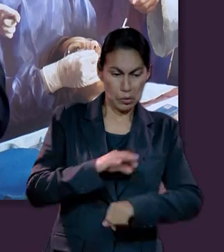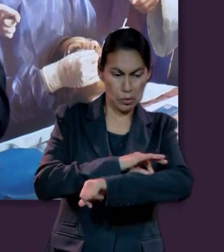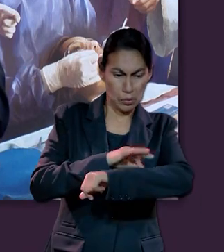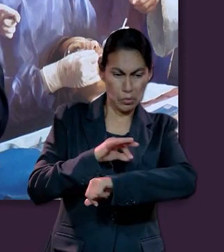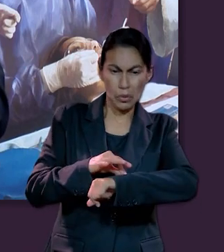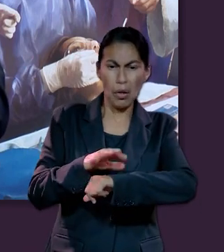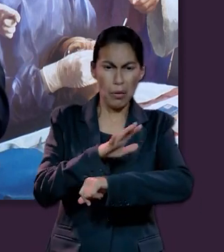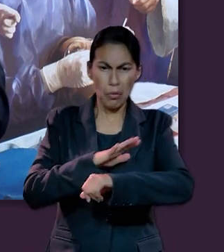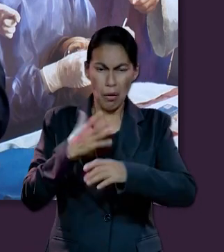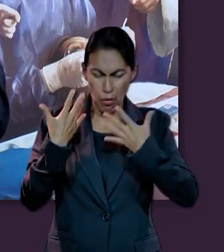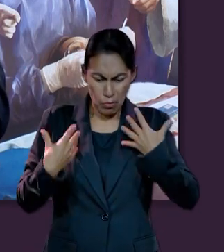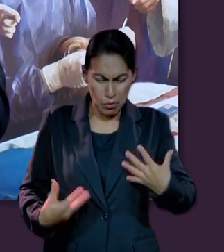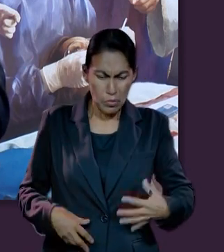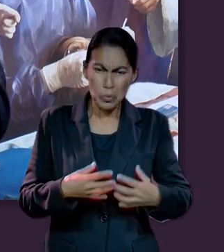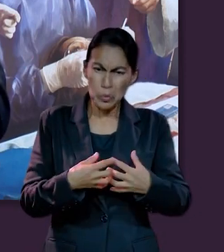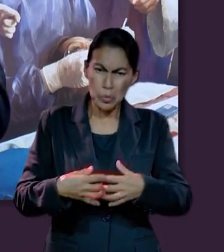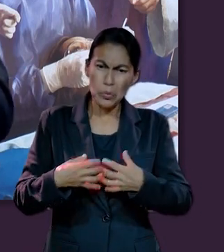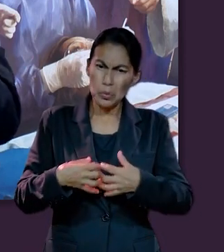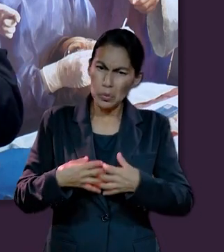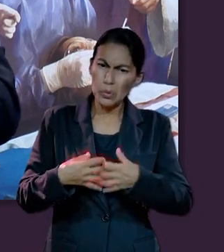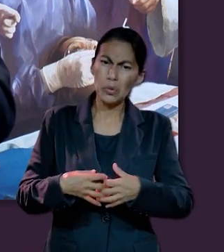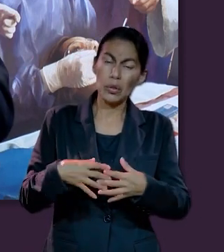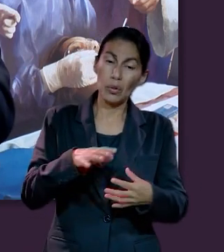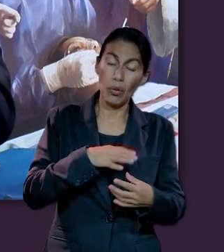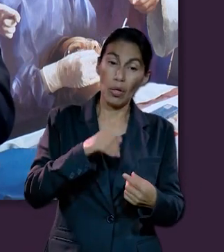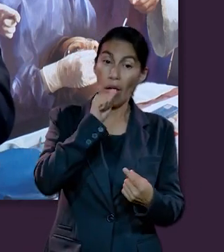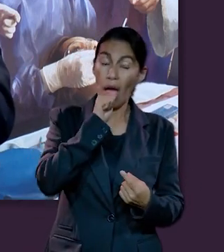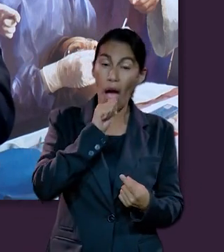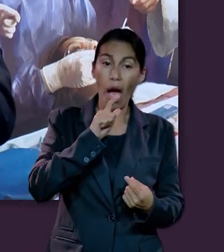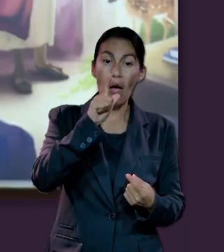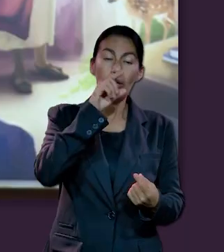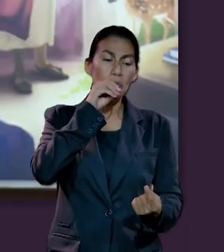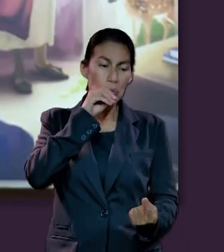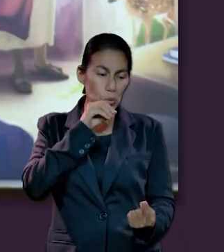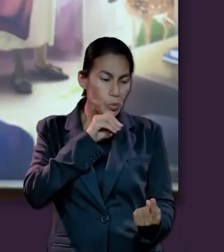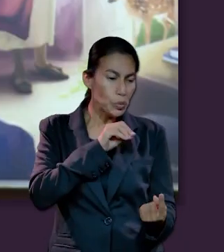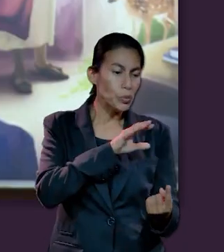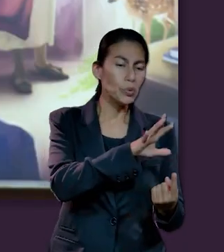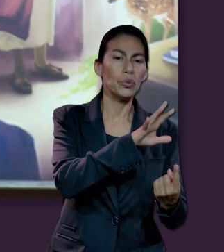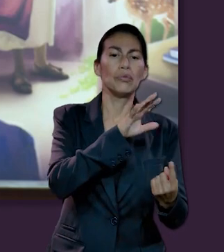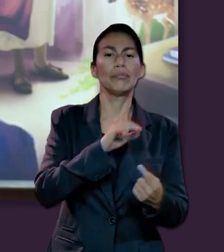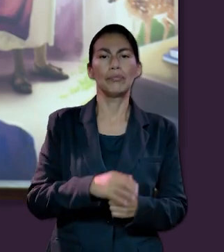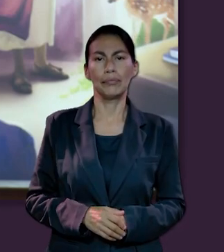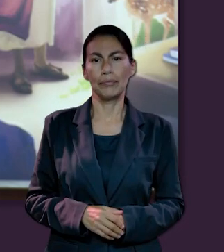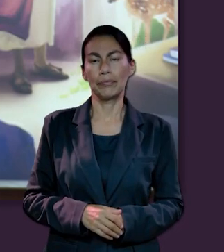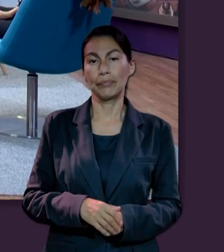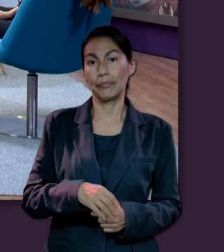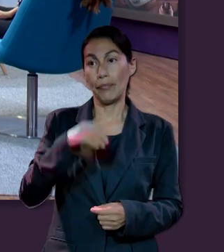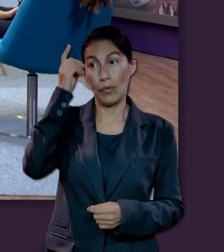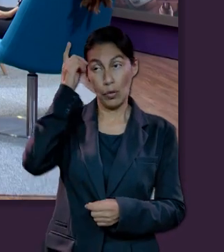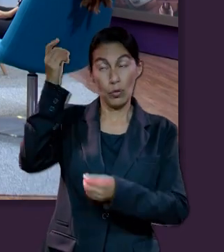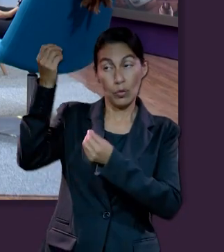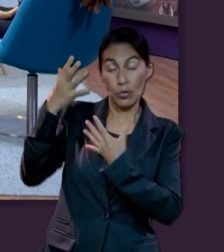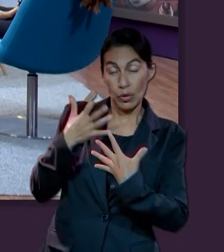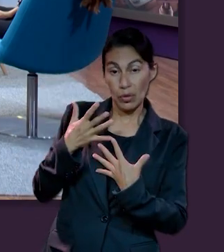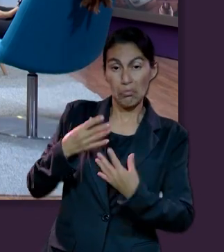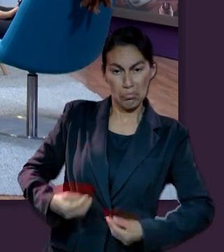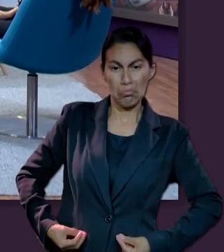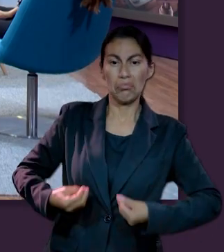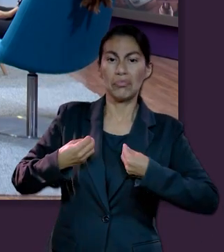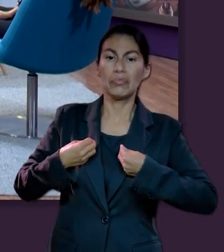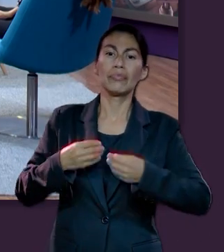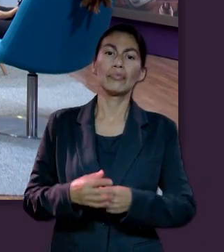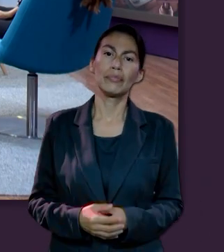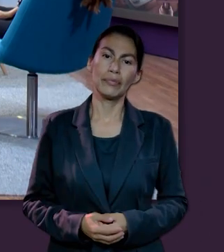recipiente, las células como todos los tejidos y demás, y el hálito, el espíritu de Dios como eso que le